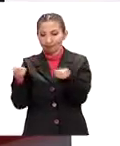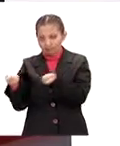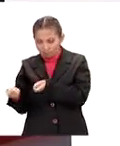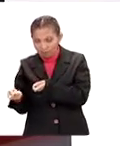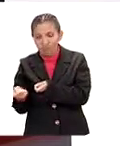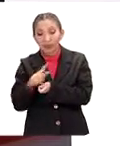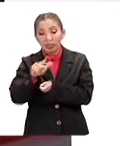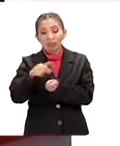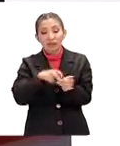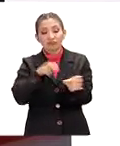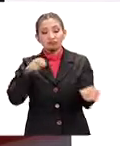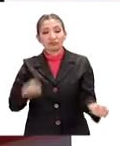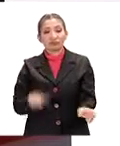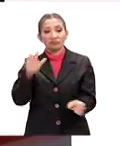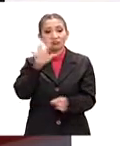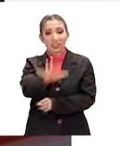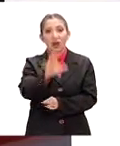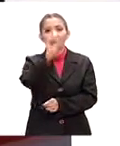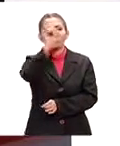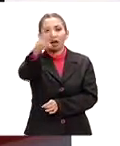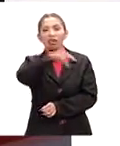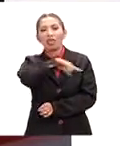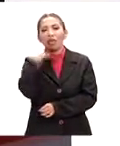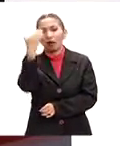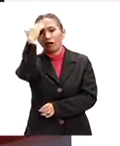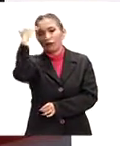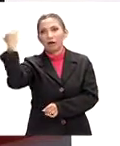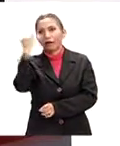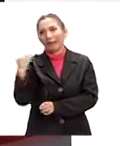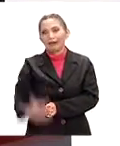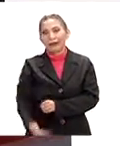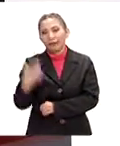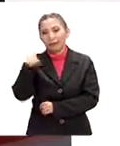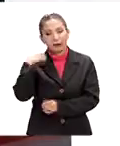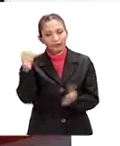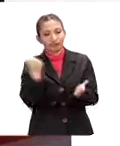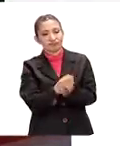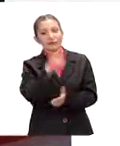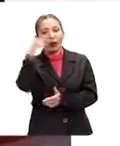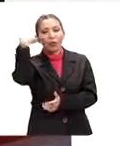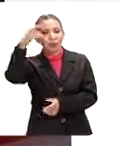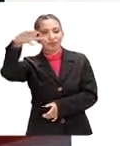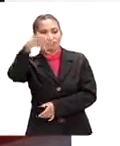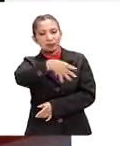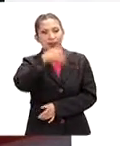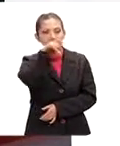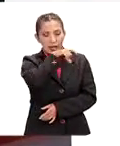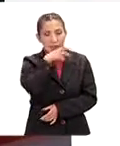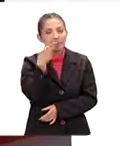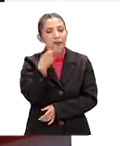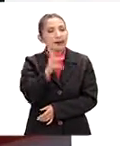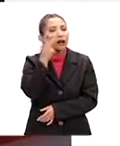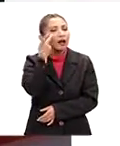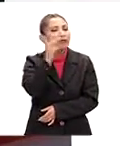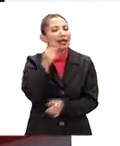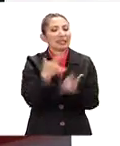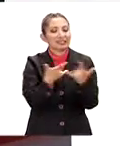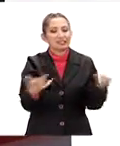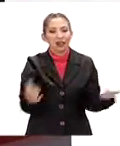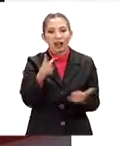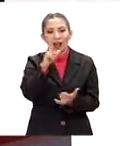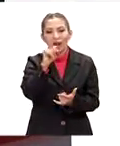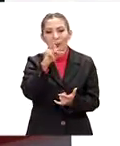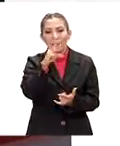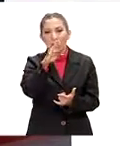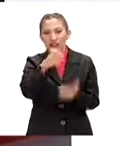partidos y saldría por ese 5-0 terrorífico que le endosó el equipo de las Chivas a las Águilas. Pero vamos a ver justamente la historia de